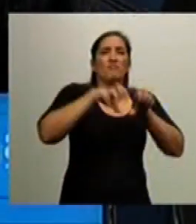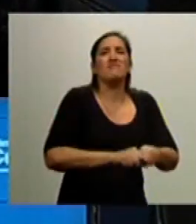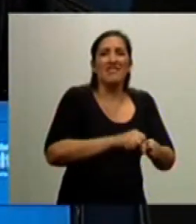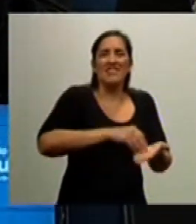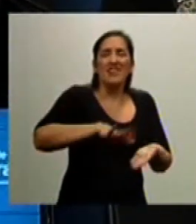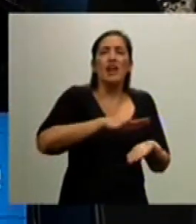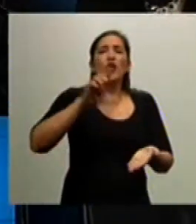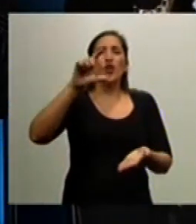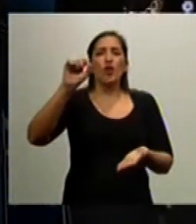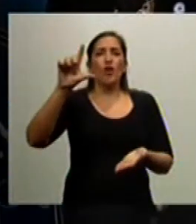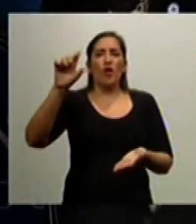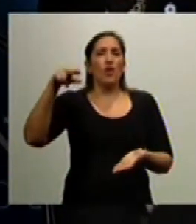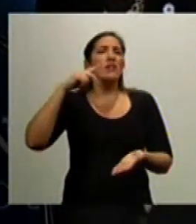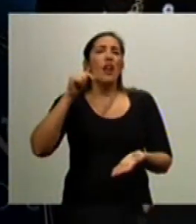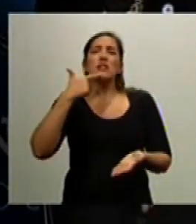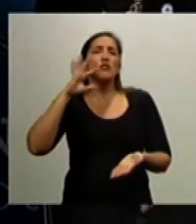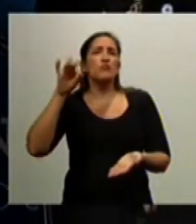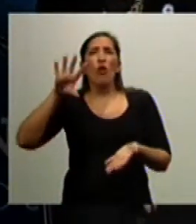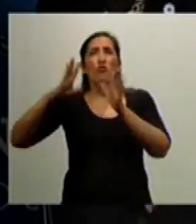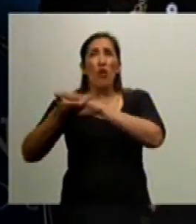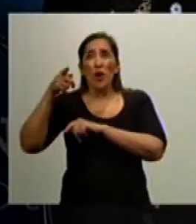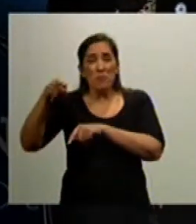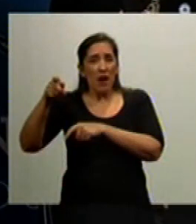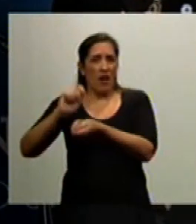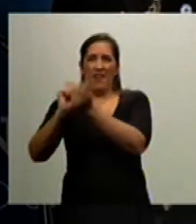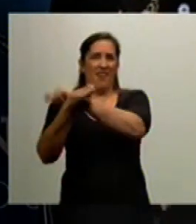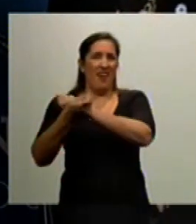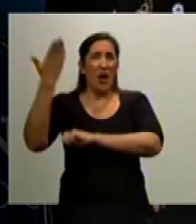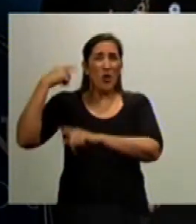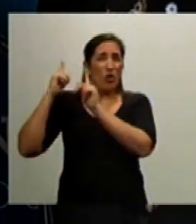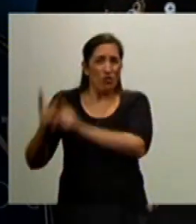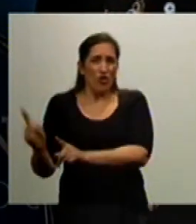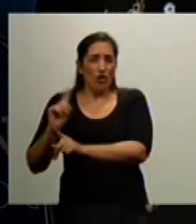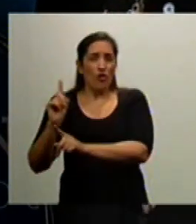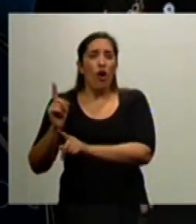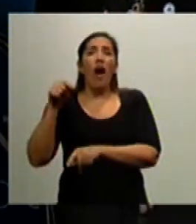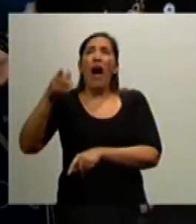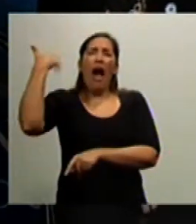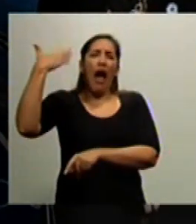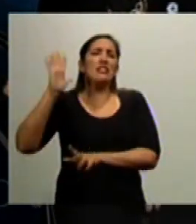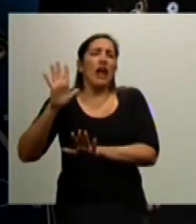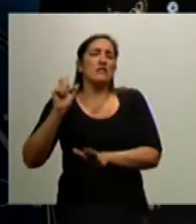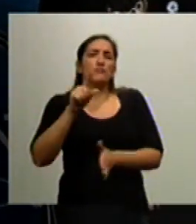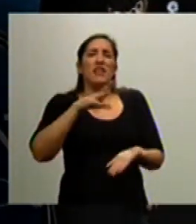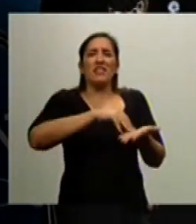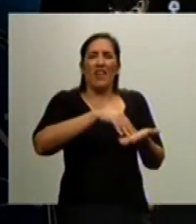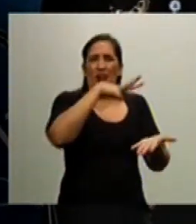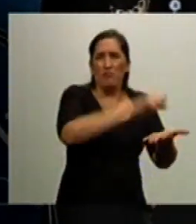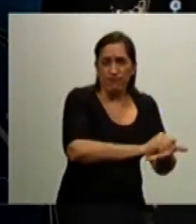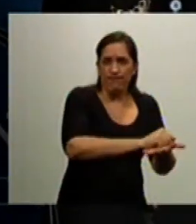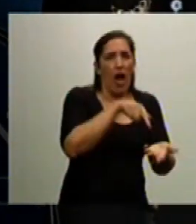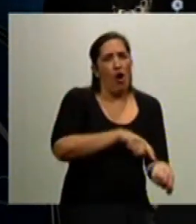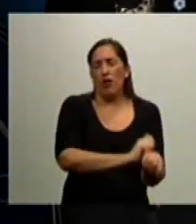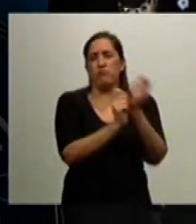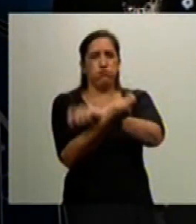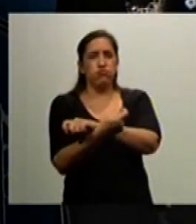Ya no son de toma de territorio, ya no son, por